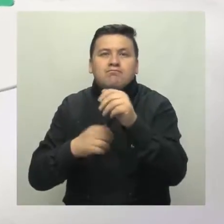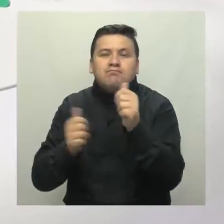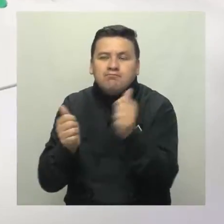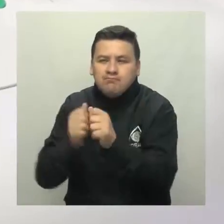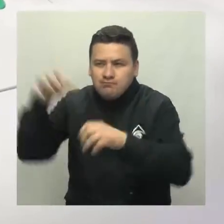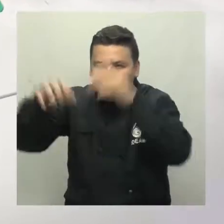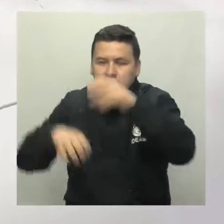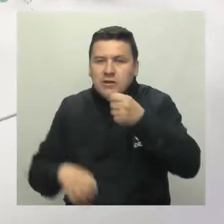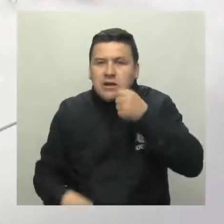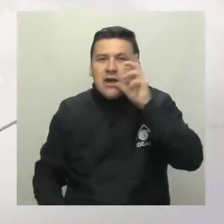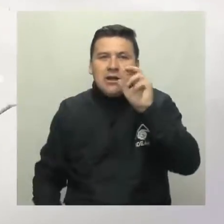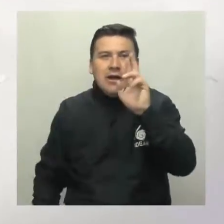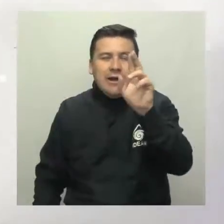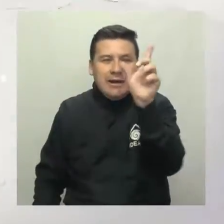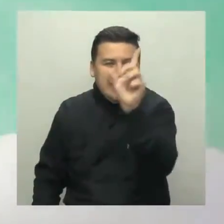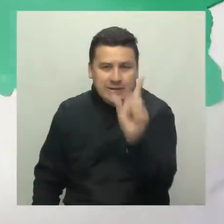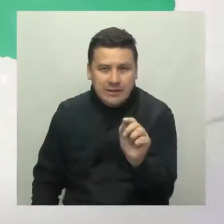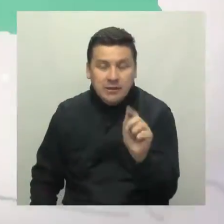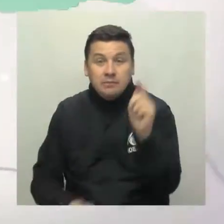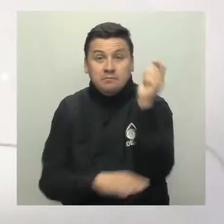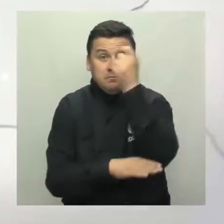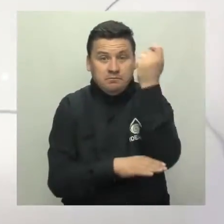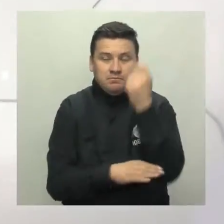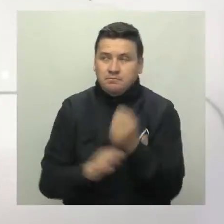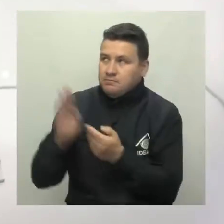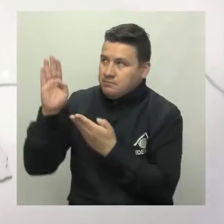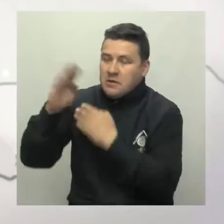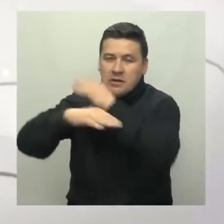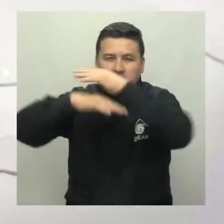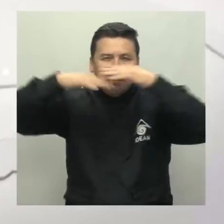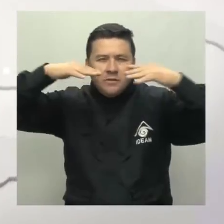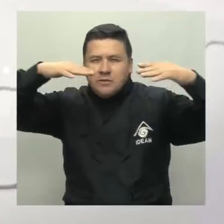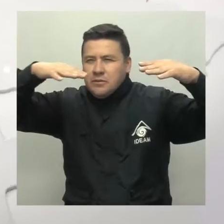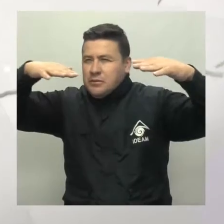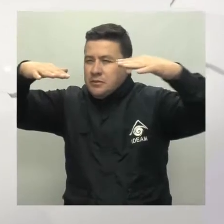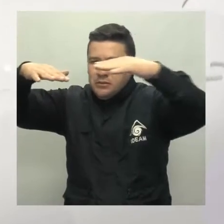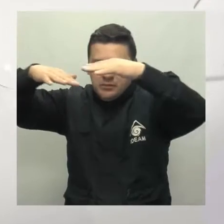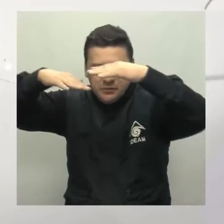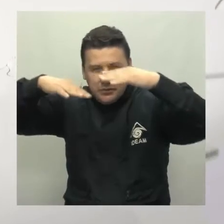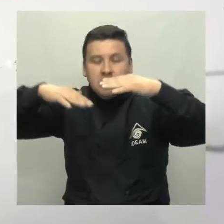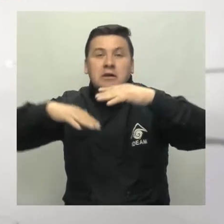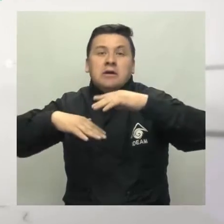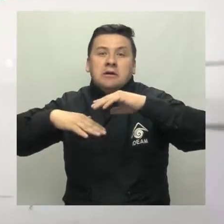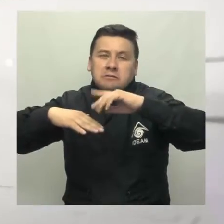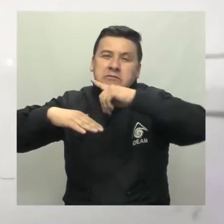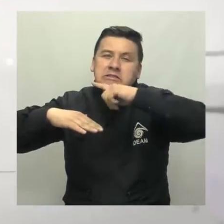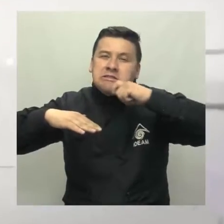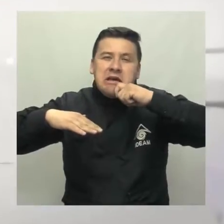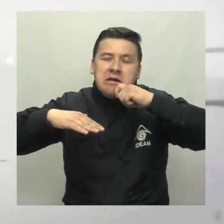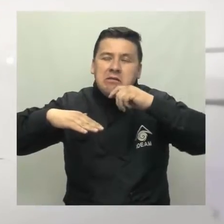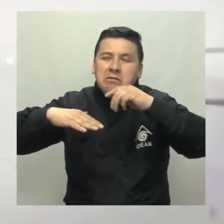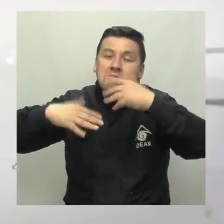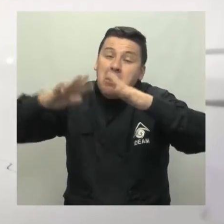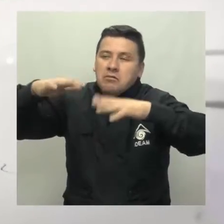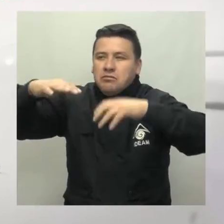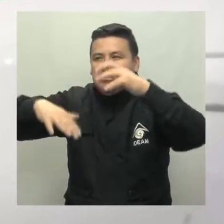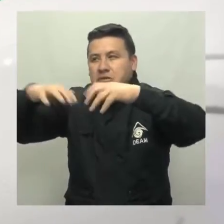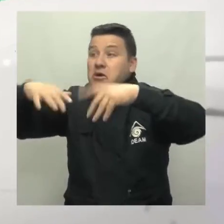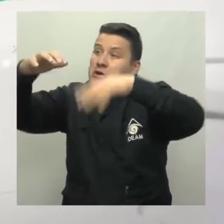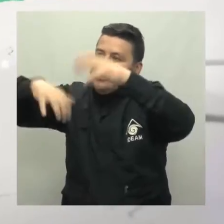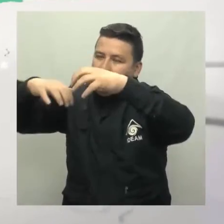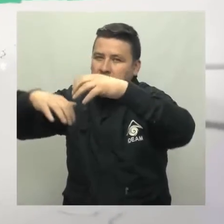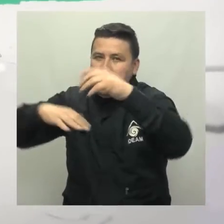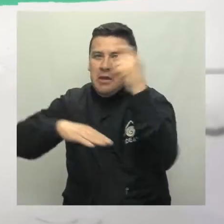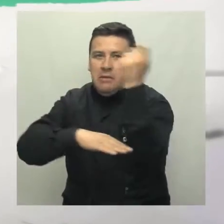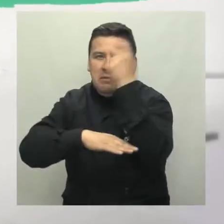lloviznas en Caldas y Risaralda. Para los llanos orientales el cielo estará parcialmente cubierto con tiempo seco, con lluvias ligeras sobre el pie